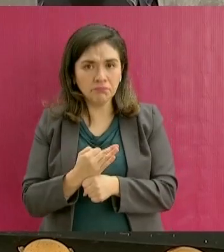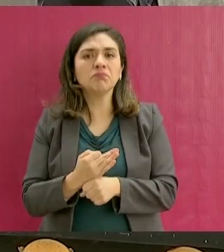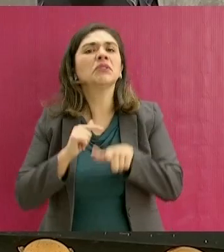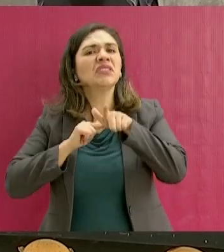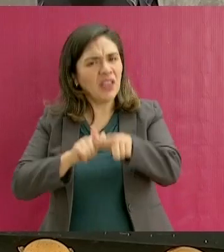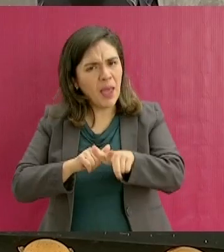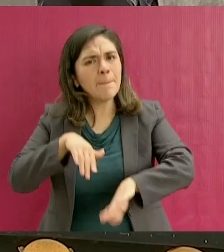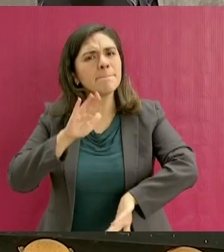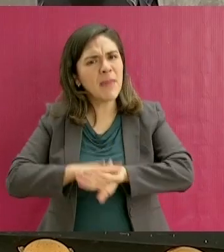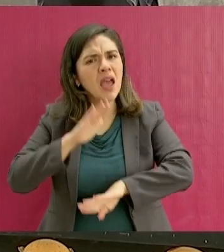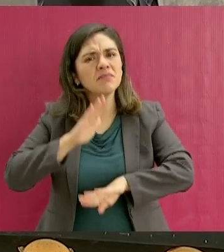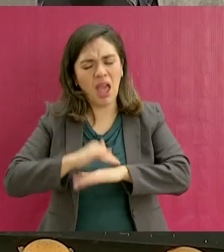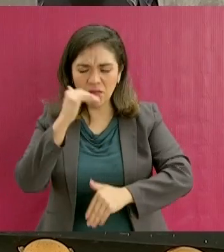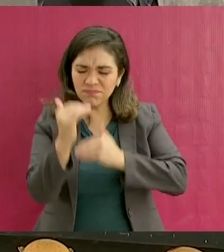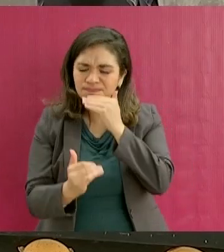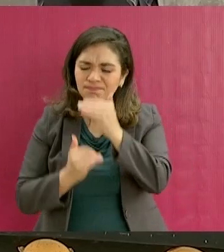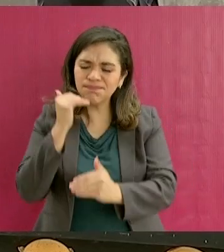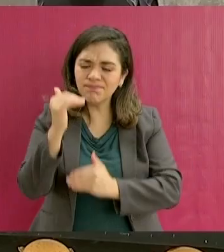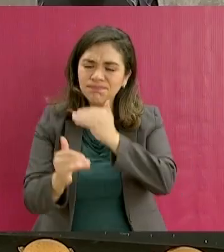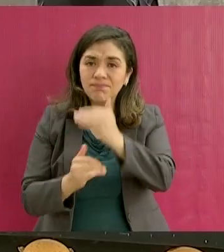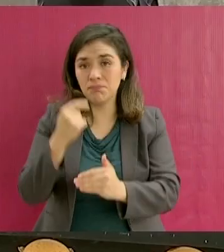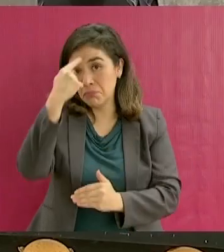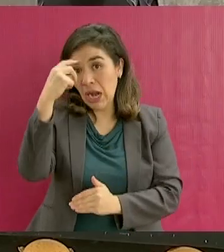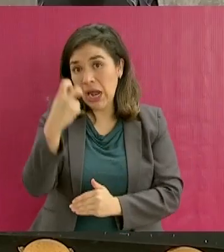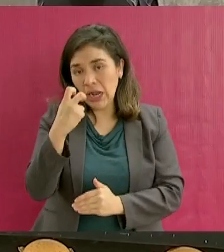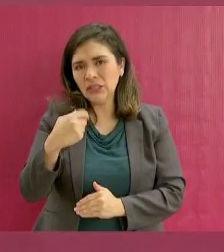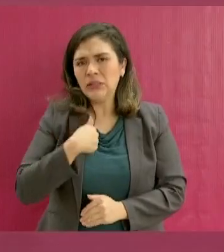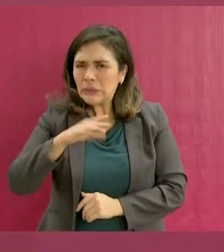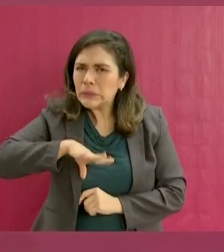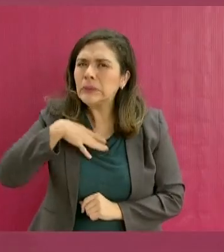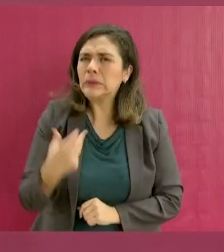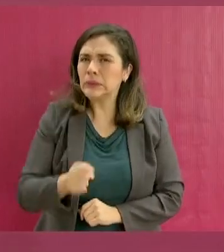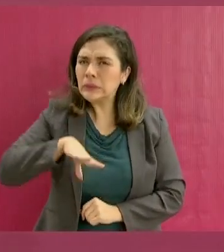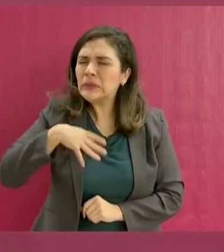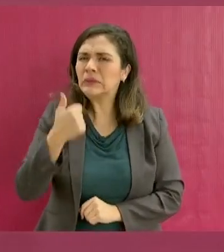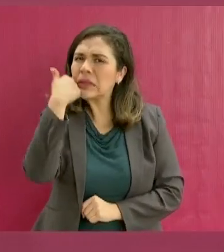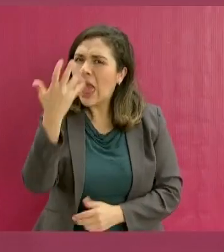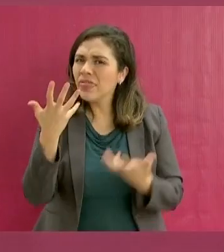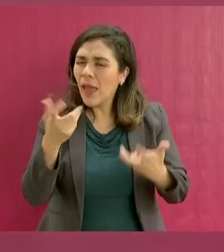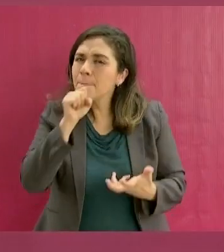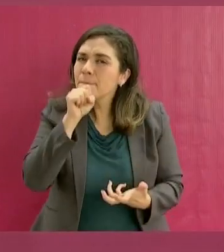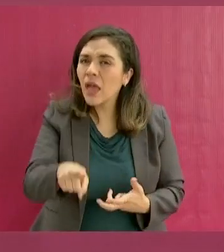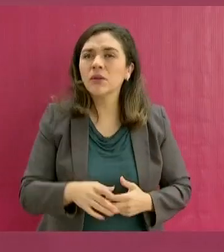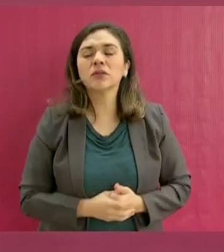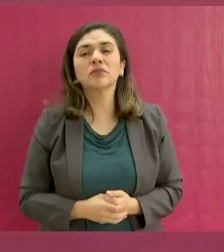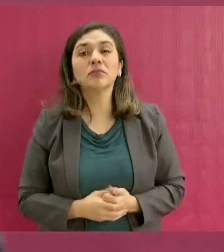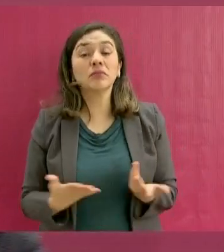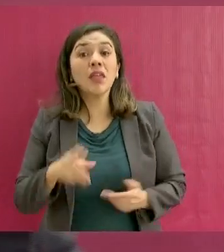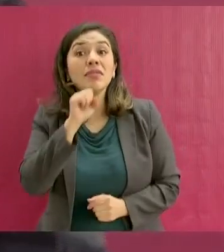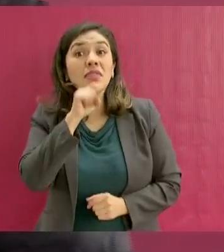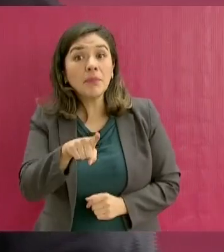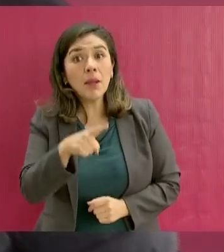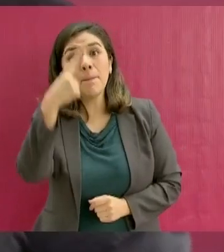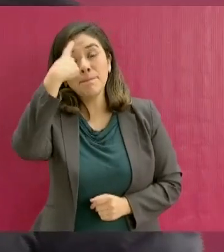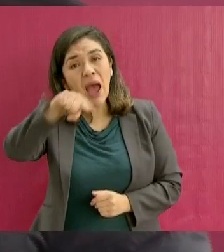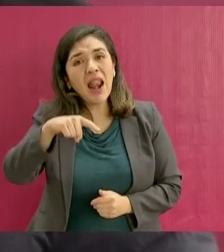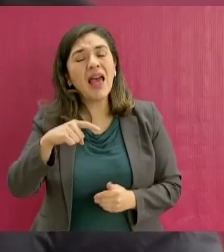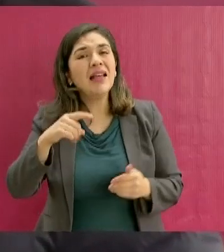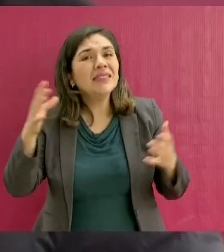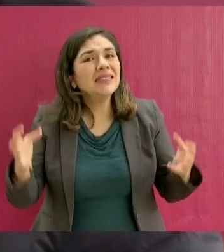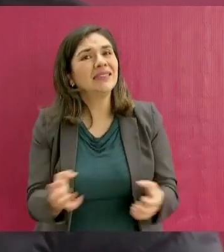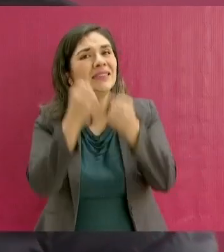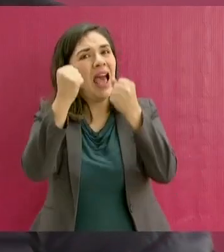seguir avanzando en este propósito. Y también en la recuperación